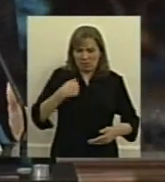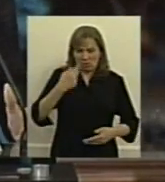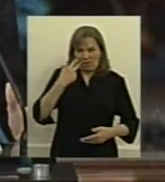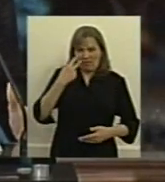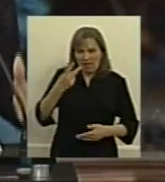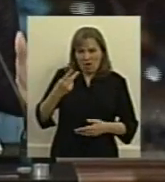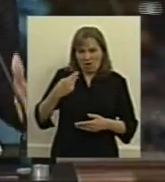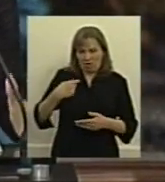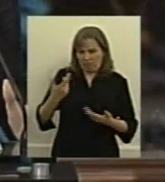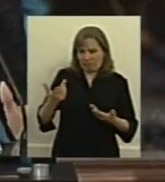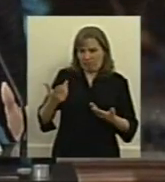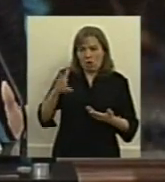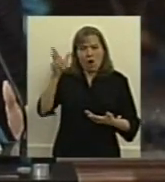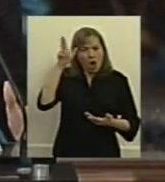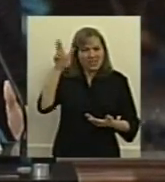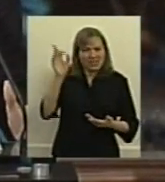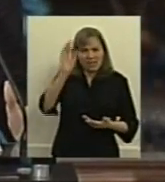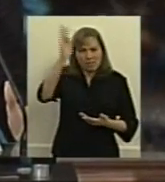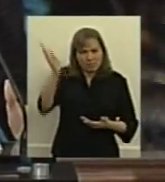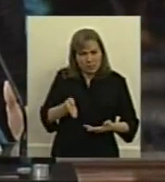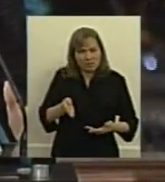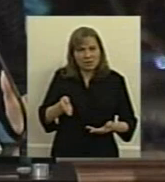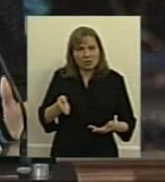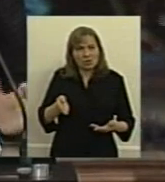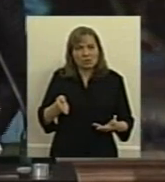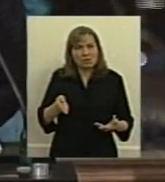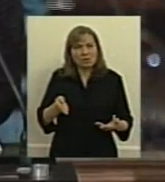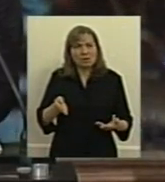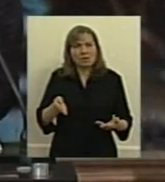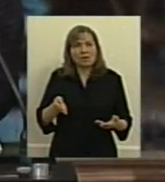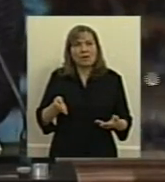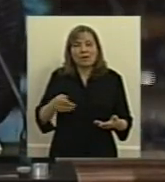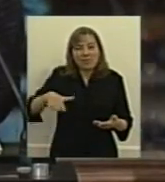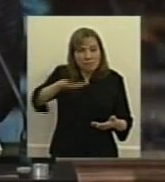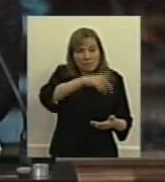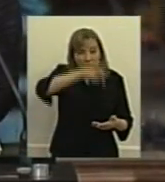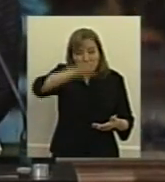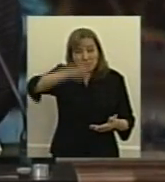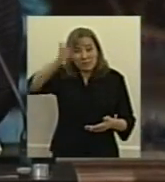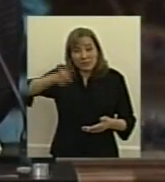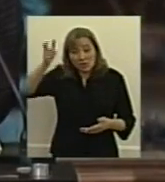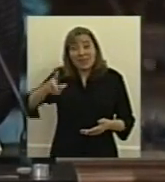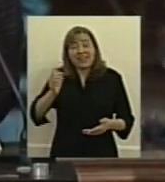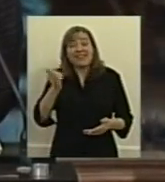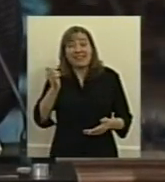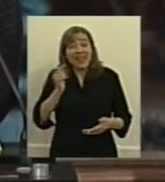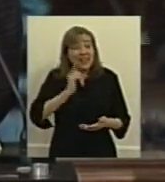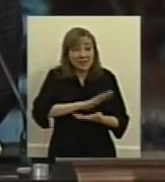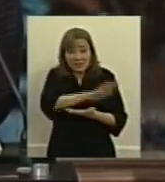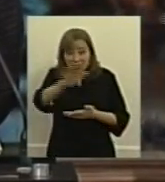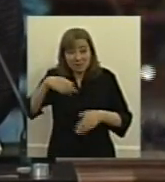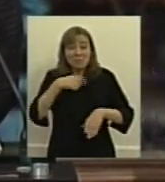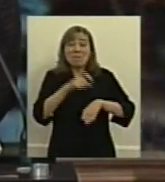concentración el 80% de la población que tiene cobertura en prepaga